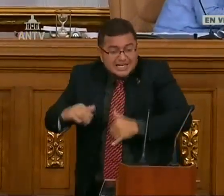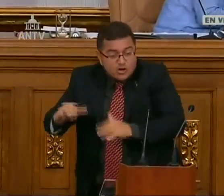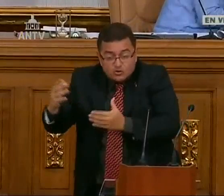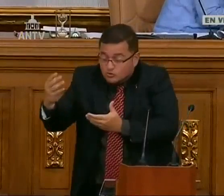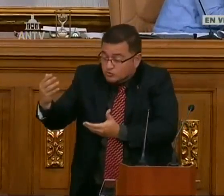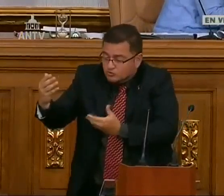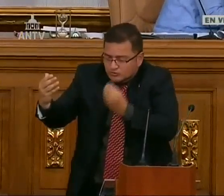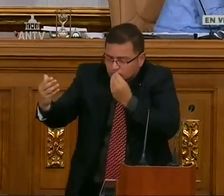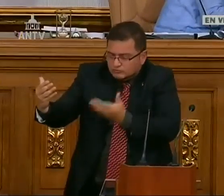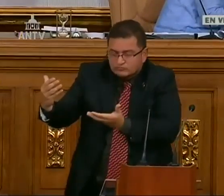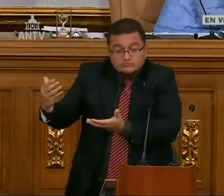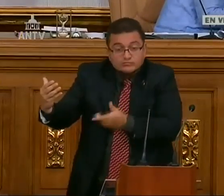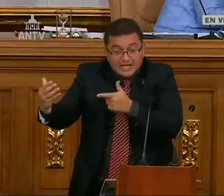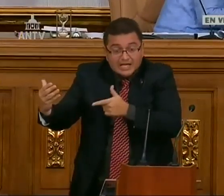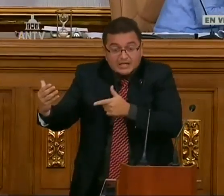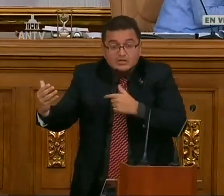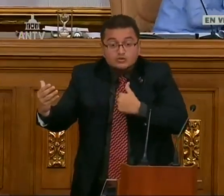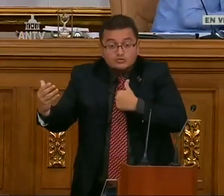enseñando la lengua de señas.